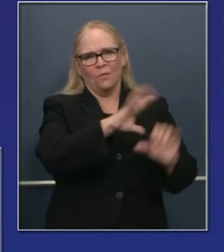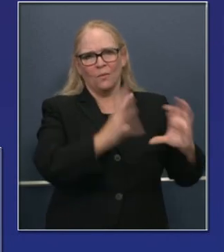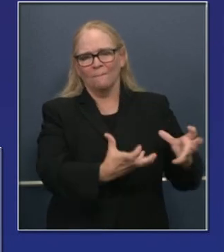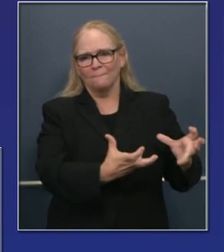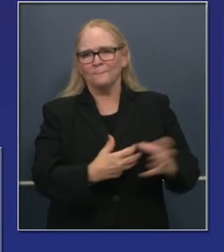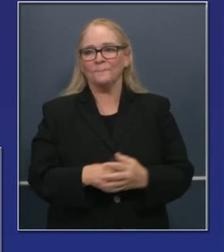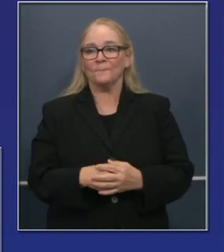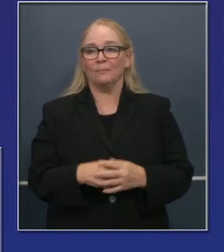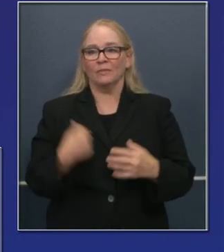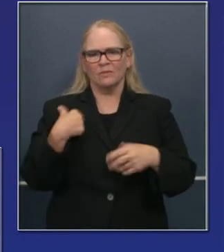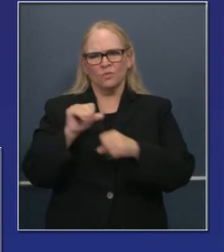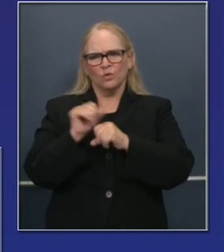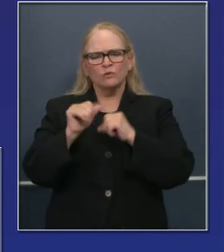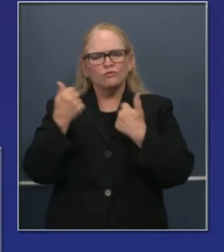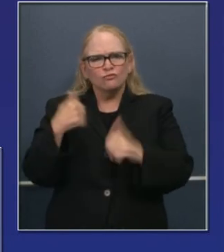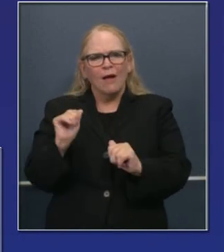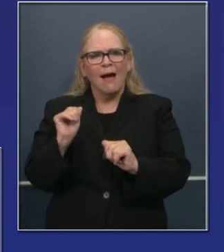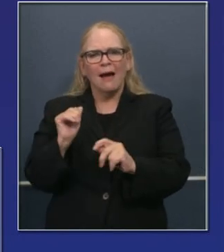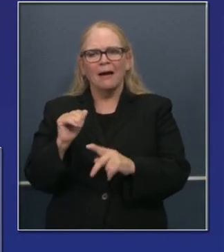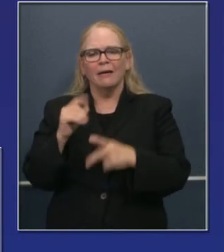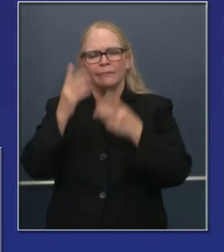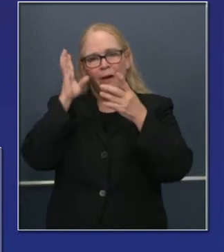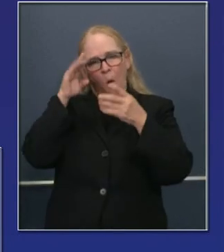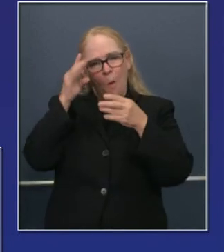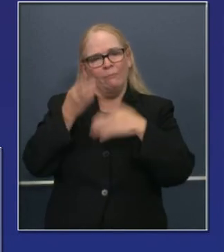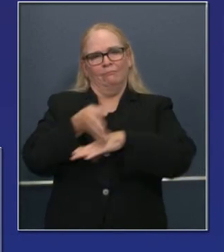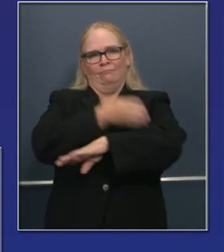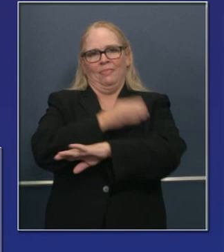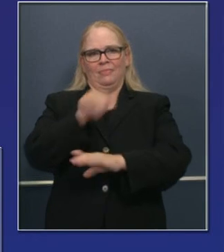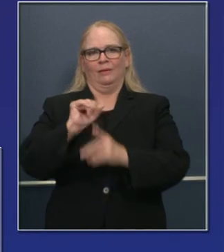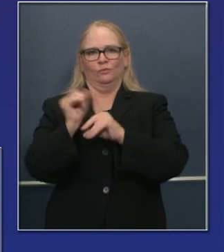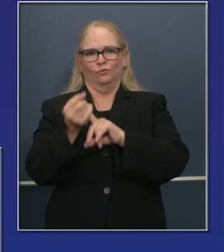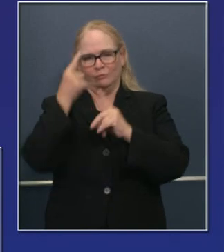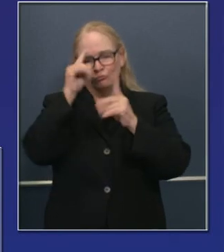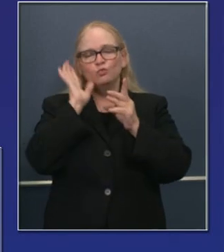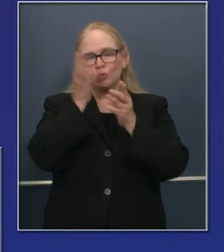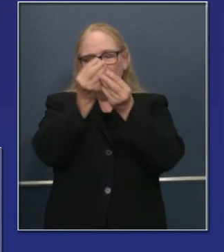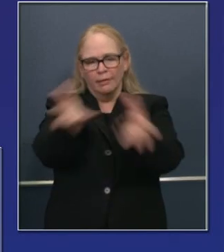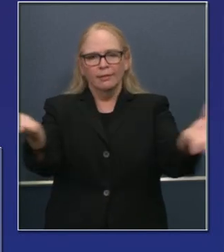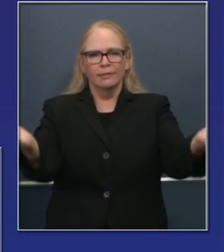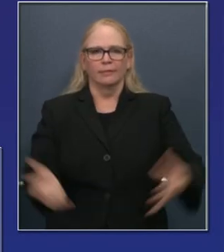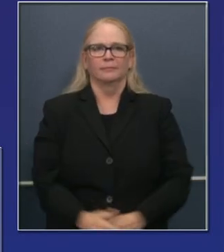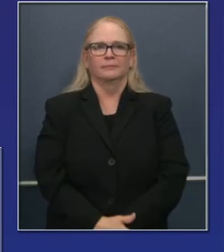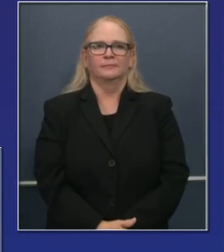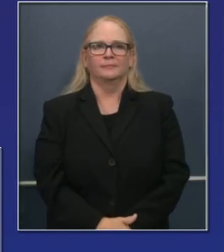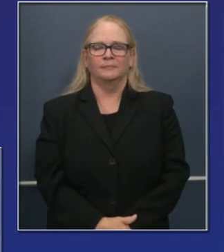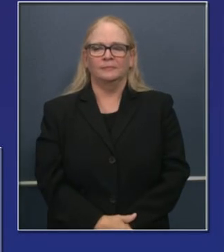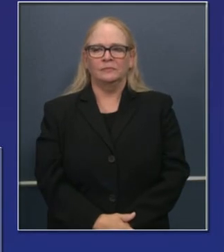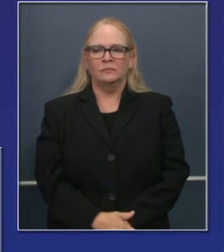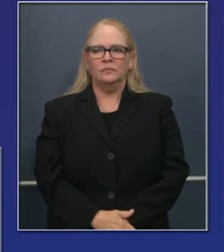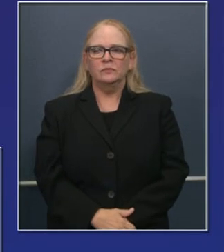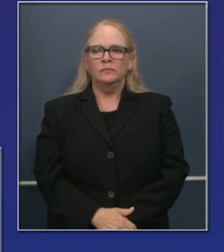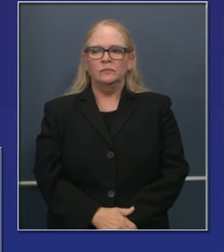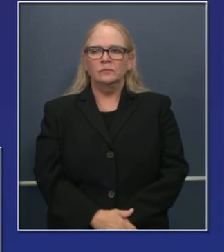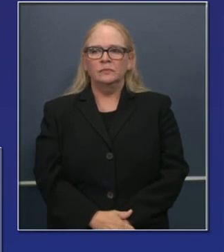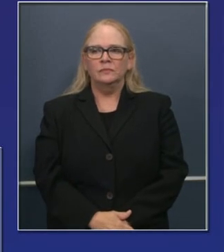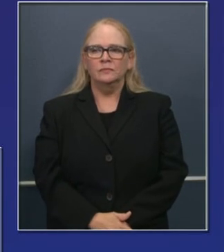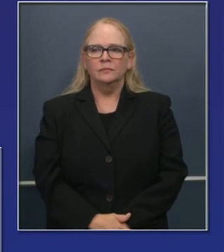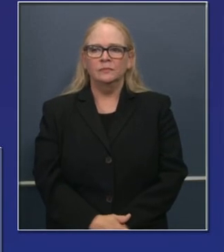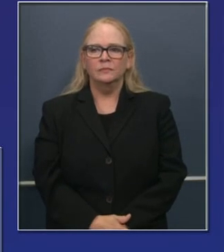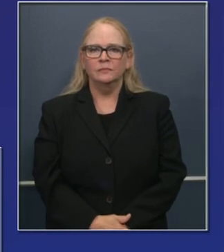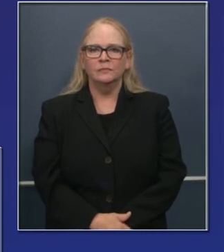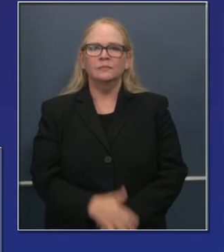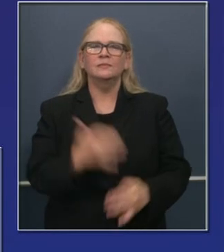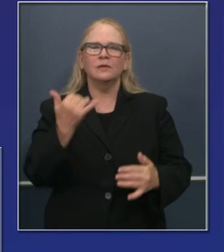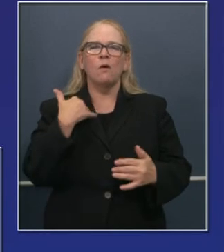estas, se las proporcionaremos. Sobre la cuestión de equidad, también quería mencionar que la